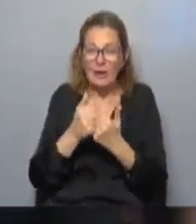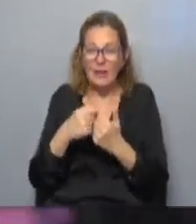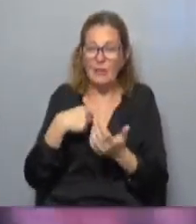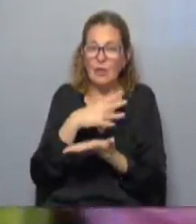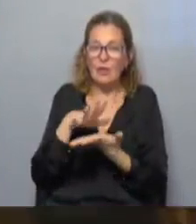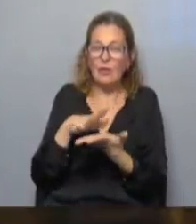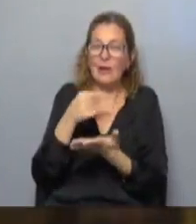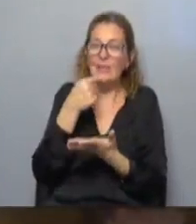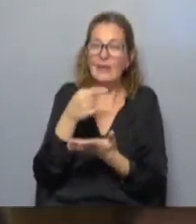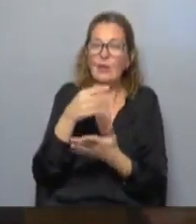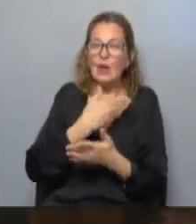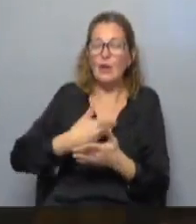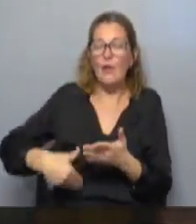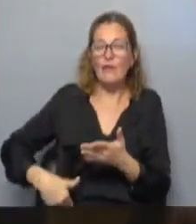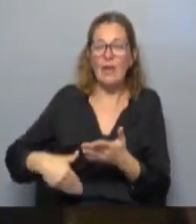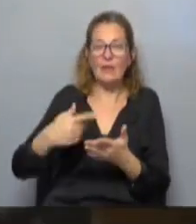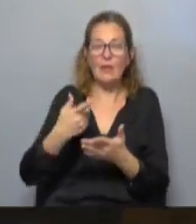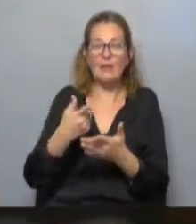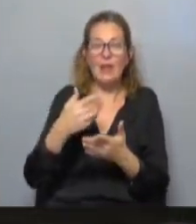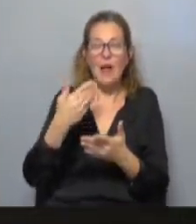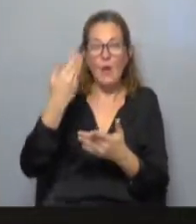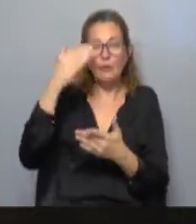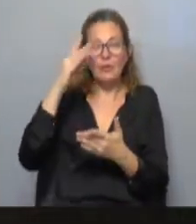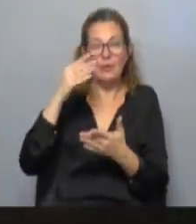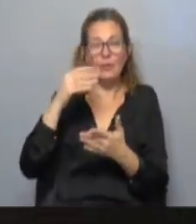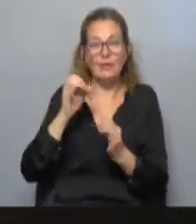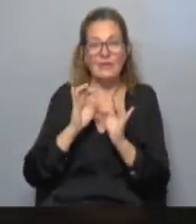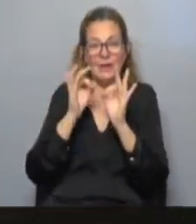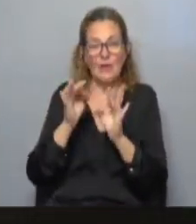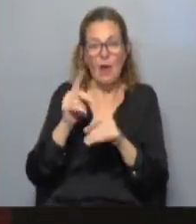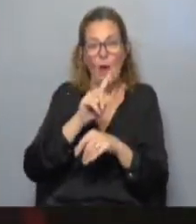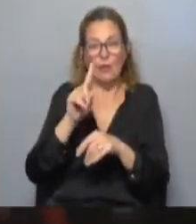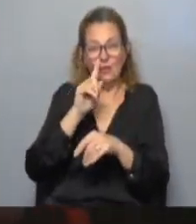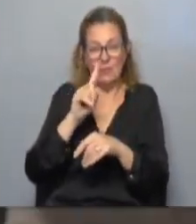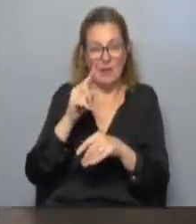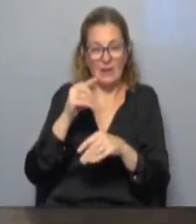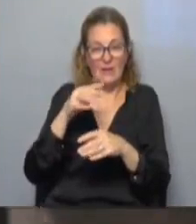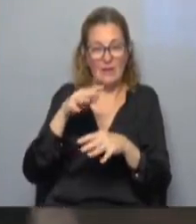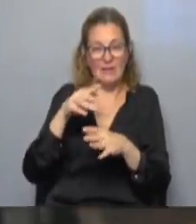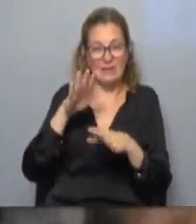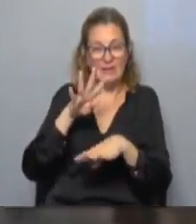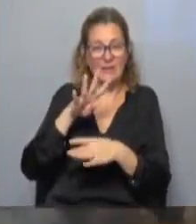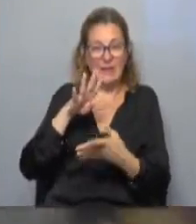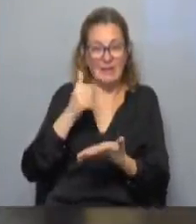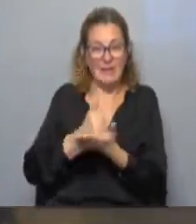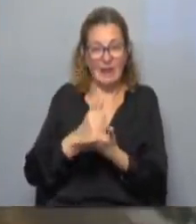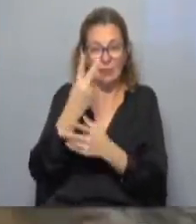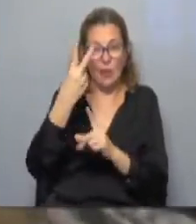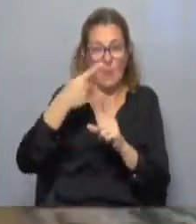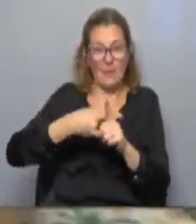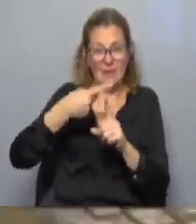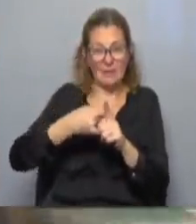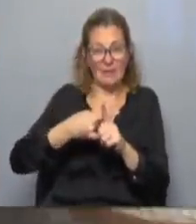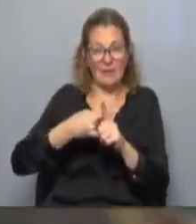sociales señalaron que el gobierno federal autorizó la salida de hasta 11 mil migrantes que se encuentran varados en Tapachula desde hace dos meses